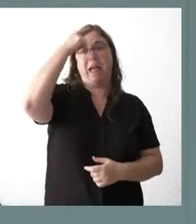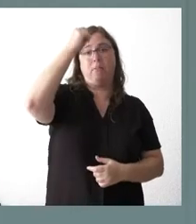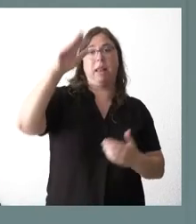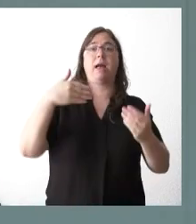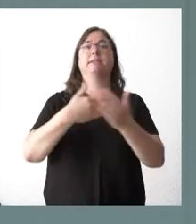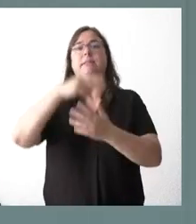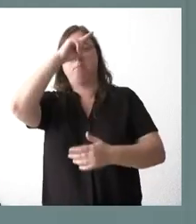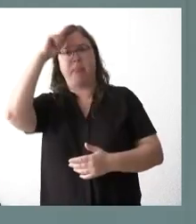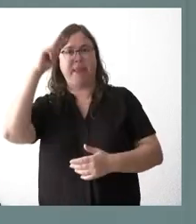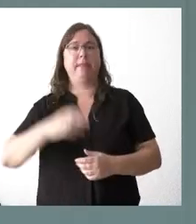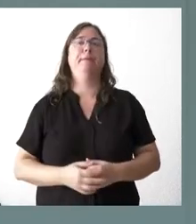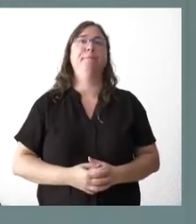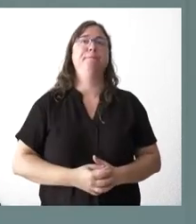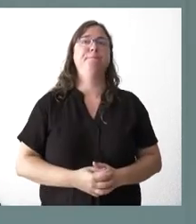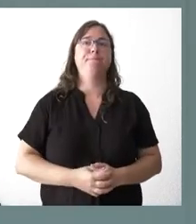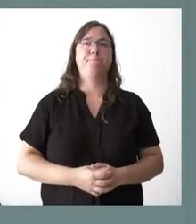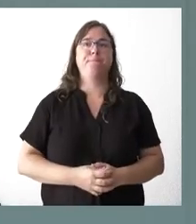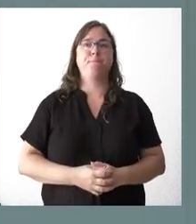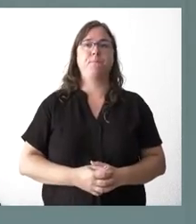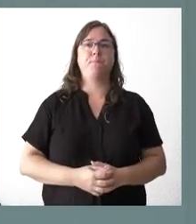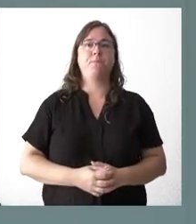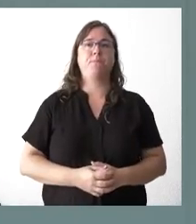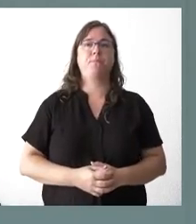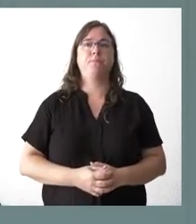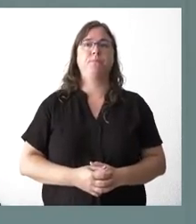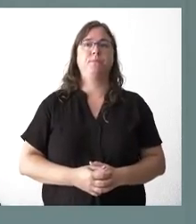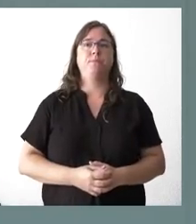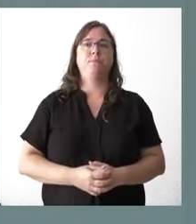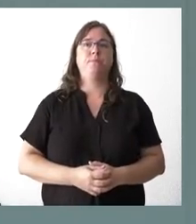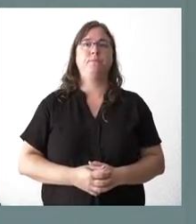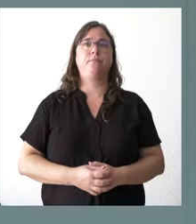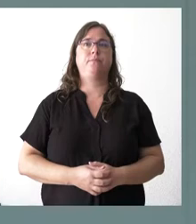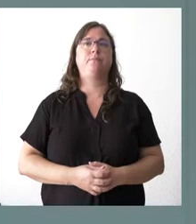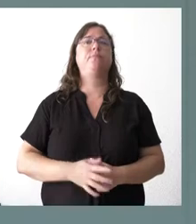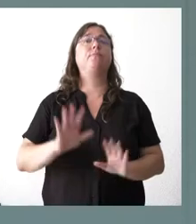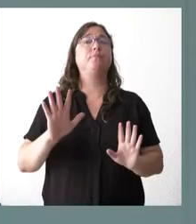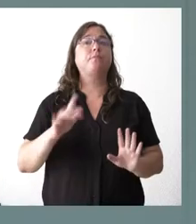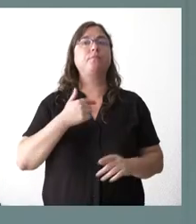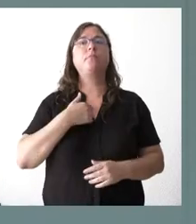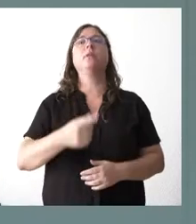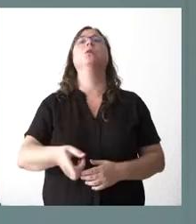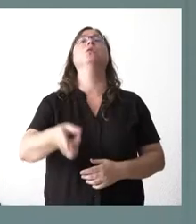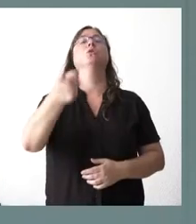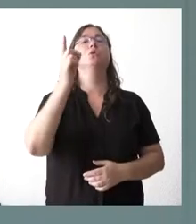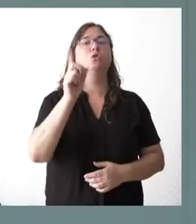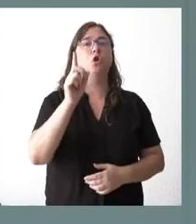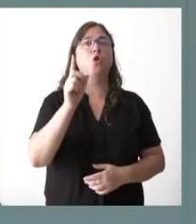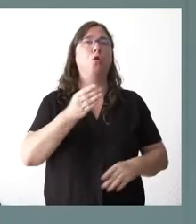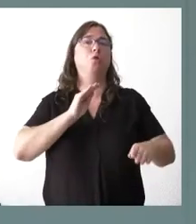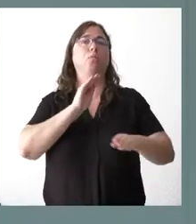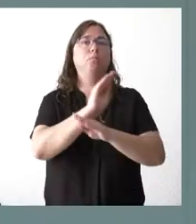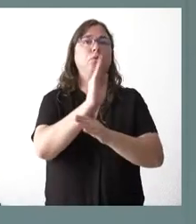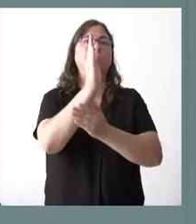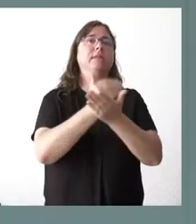la Comunidad de Madrid. SEÑOR Solamente entiendo que estaría subvencionado por parte de la Junta los